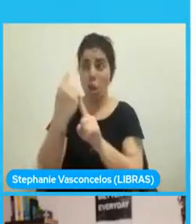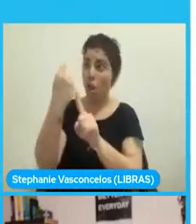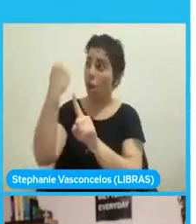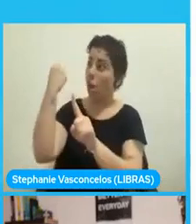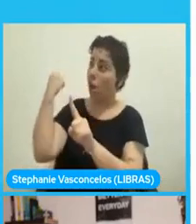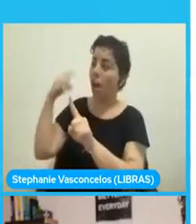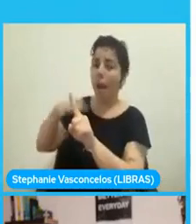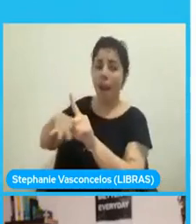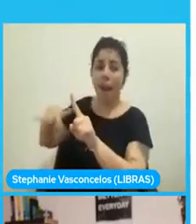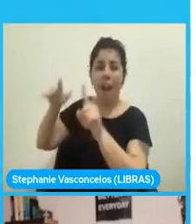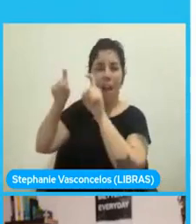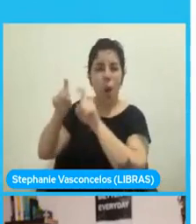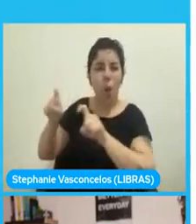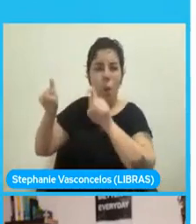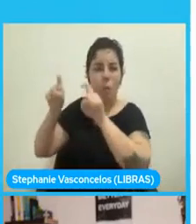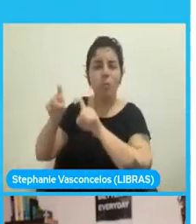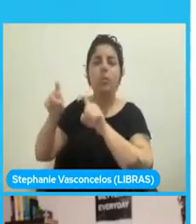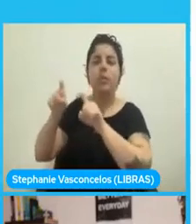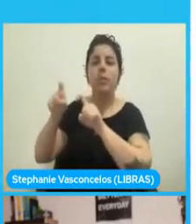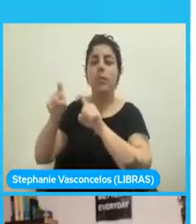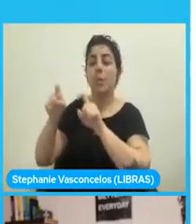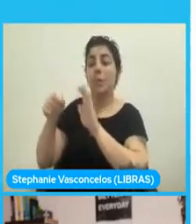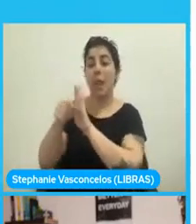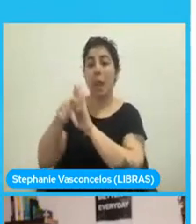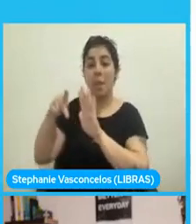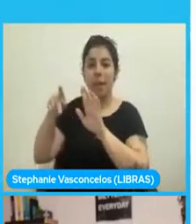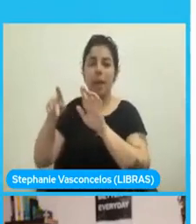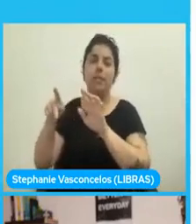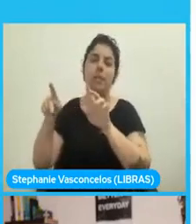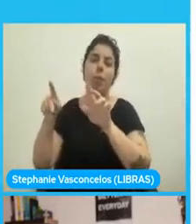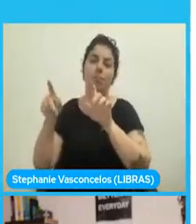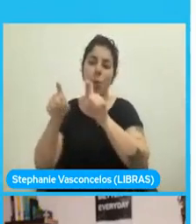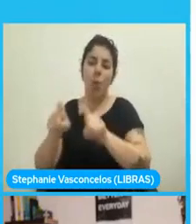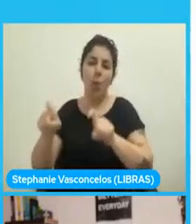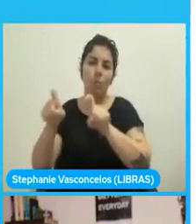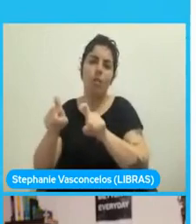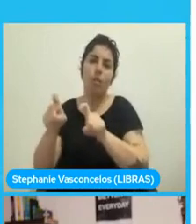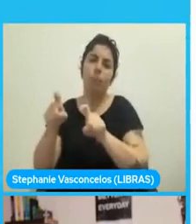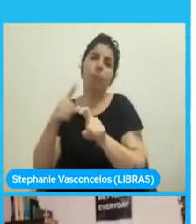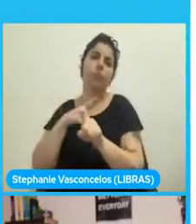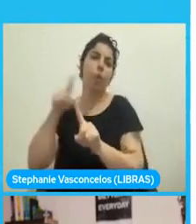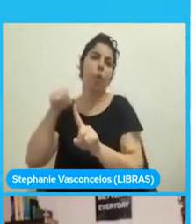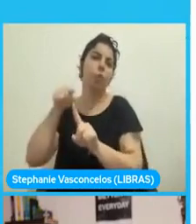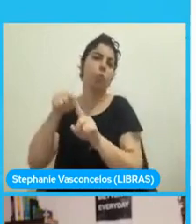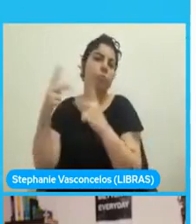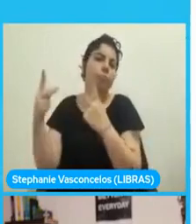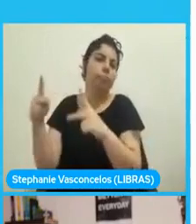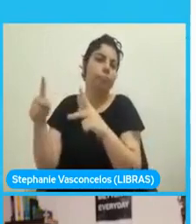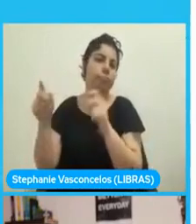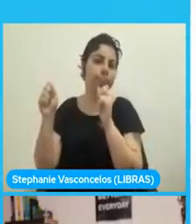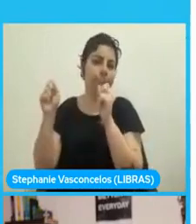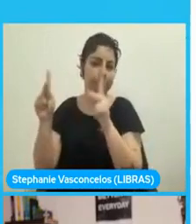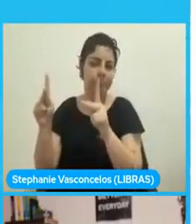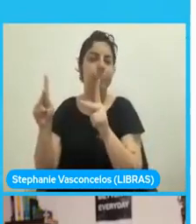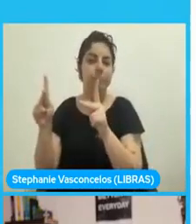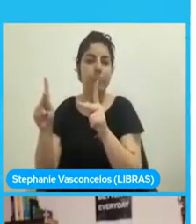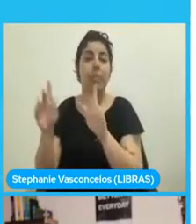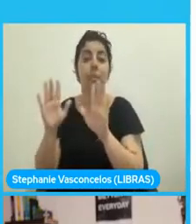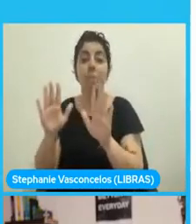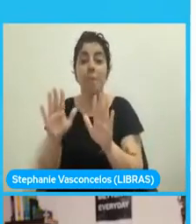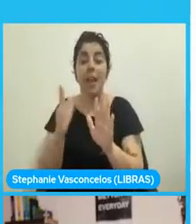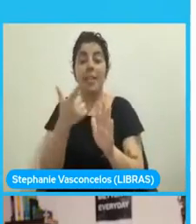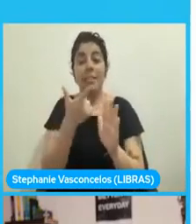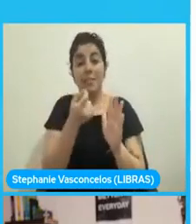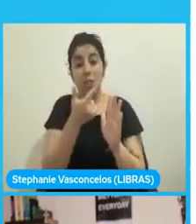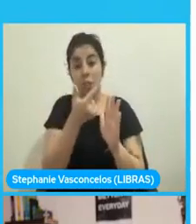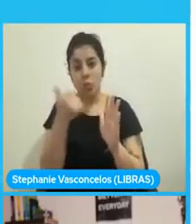las aplicaciones desktop tienen su razón de ser y todavía en el 2021 son bien